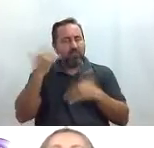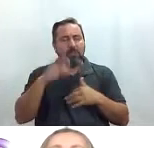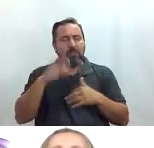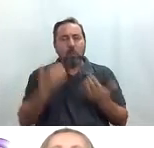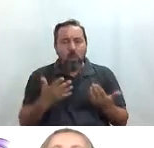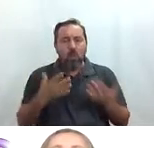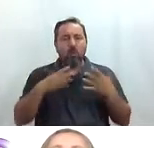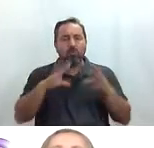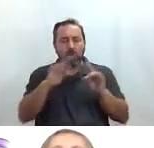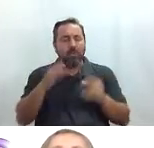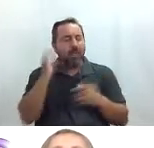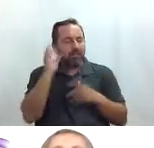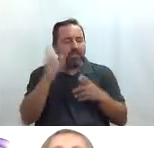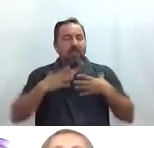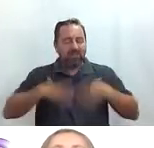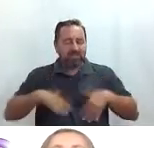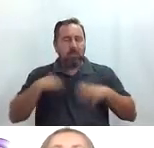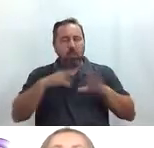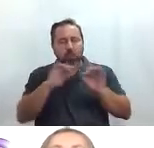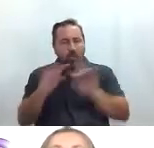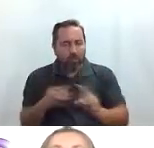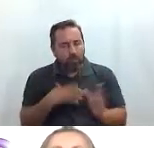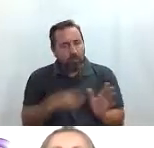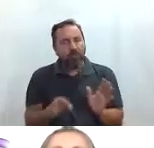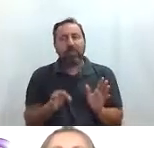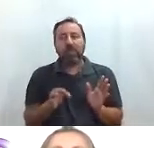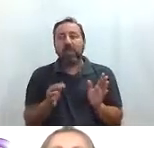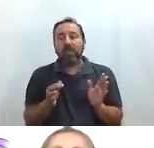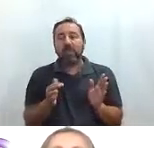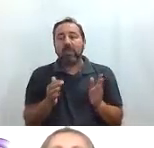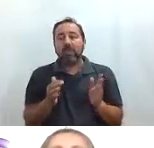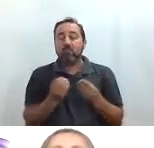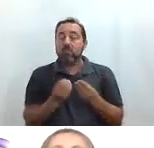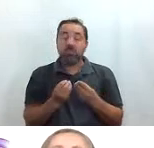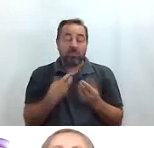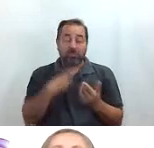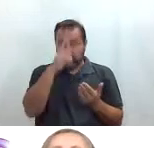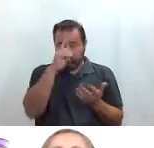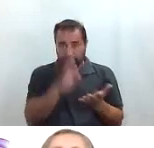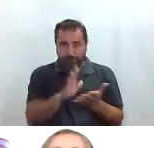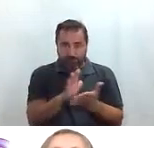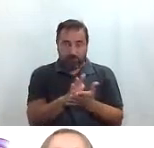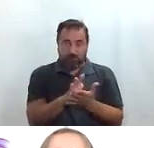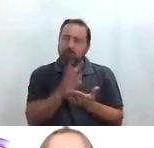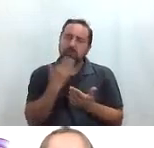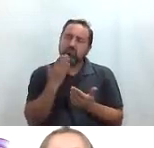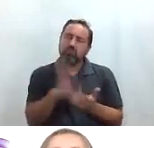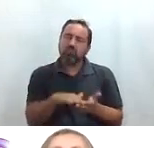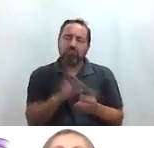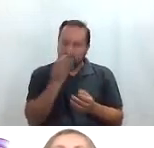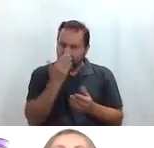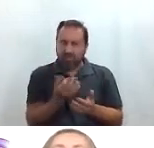el vestido de la chica muy muy no sé muy estuvo muy chulo la verdad